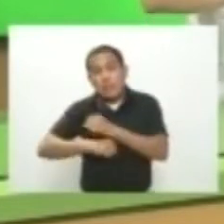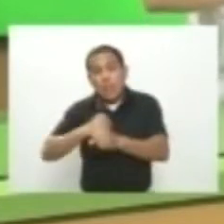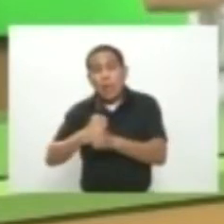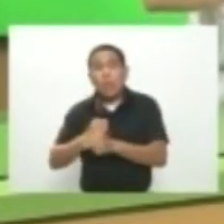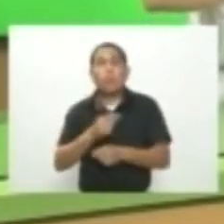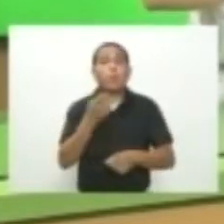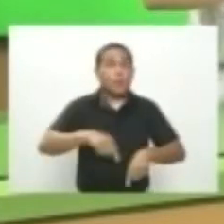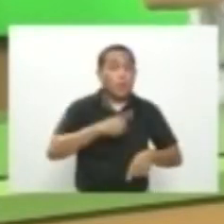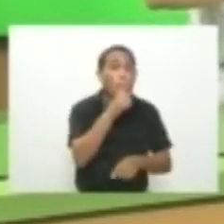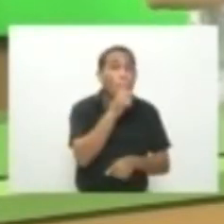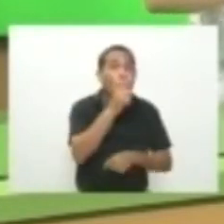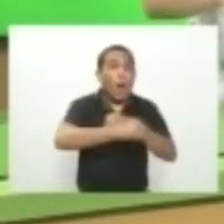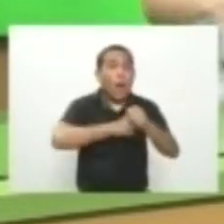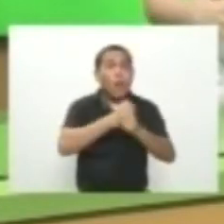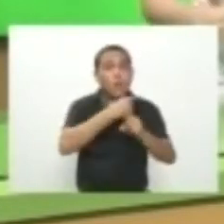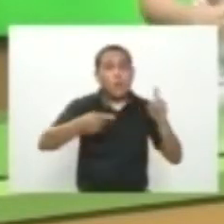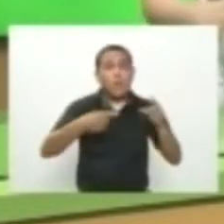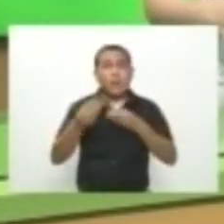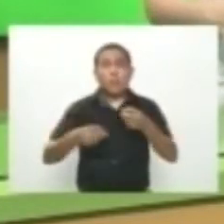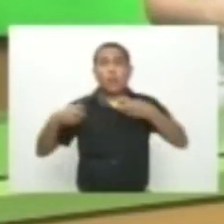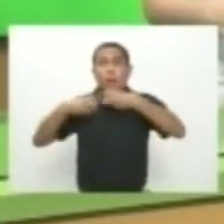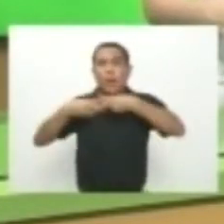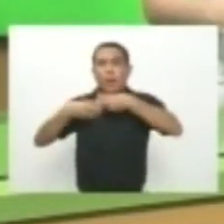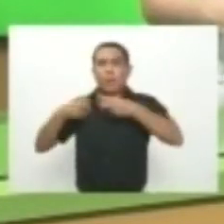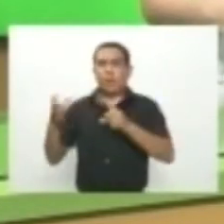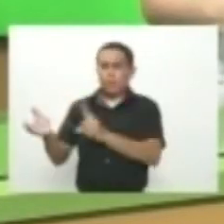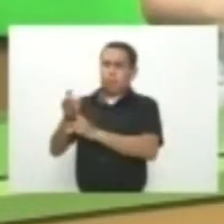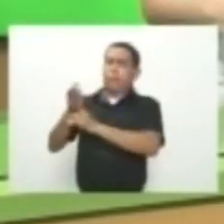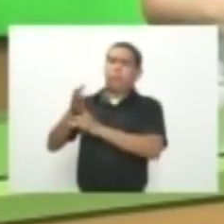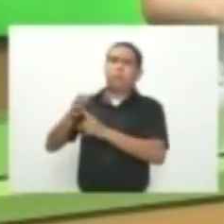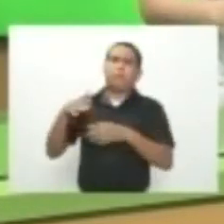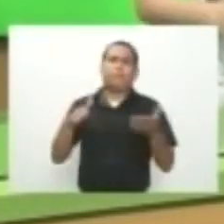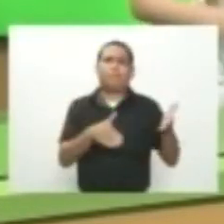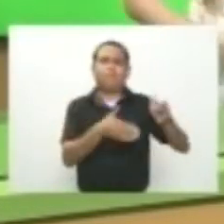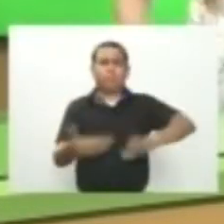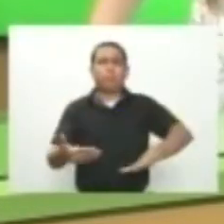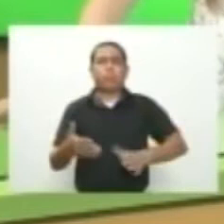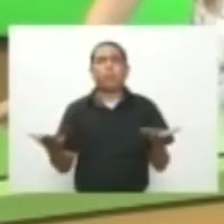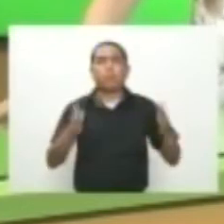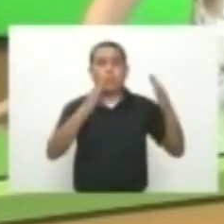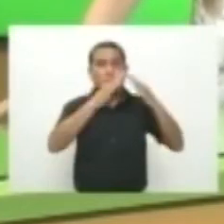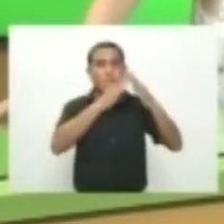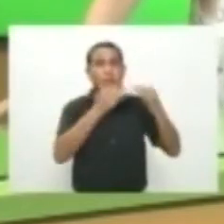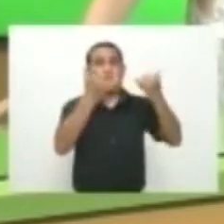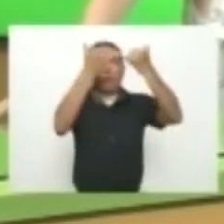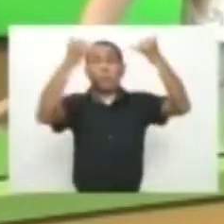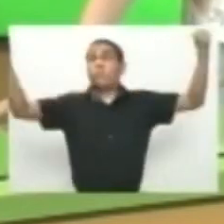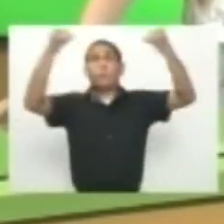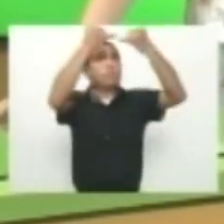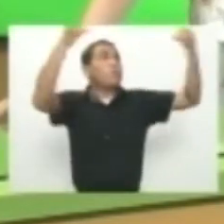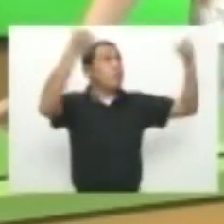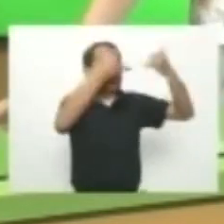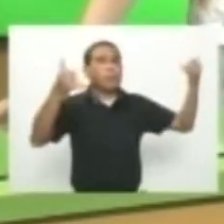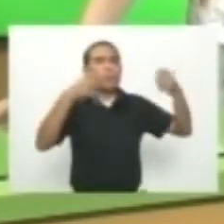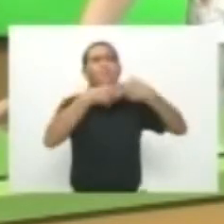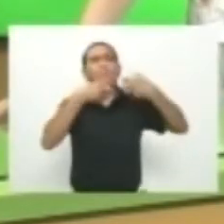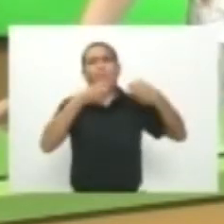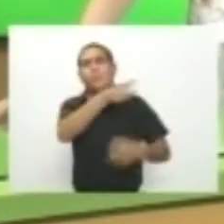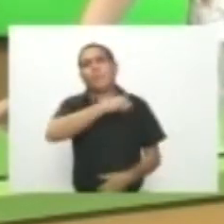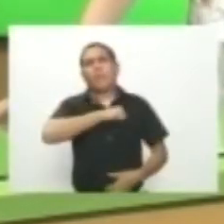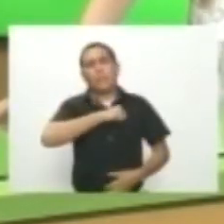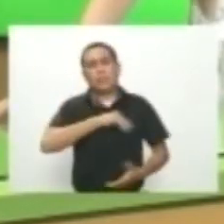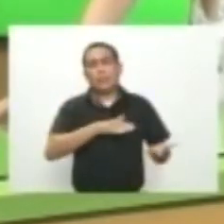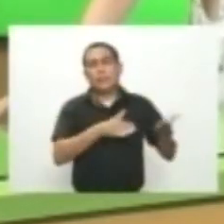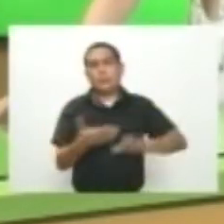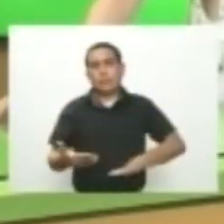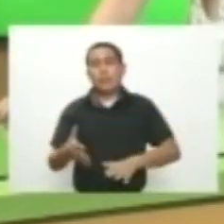Ellos recibieron Unas descargas eléctricas Al parecer Hicieron contacto En sus casas Con unos cables Que estaban energizados Y la policía